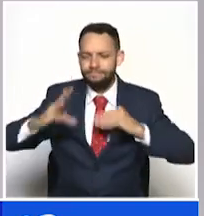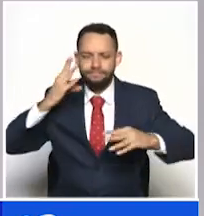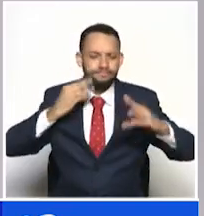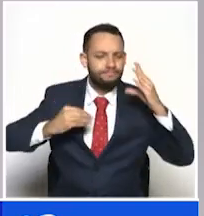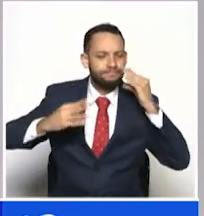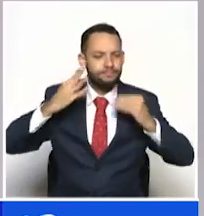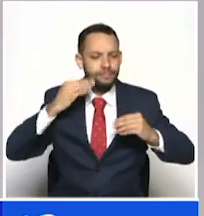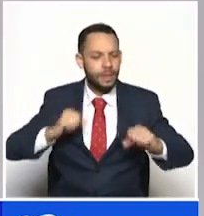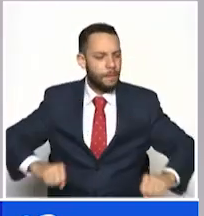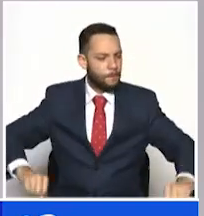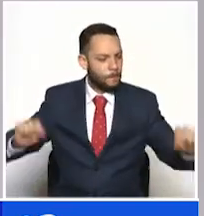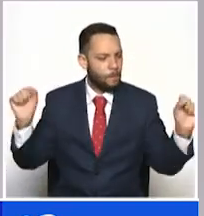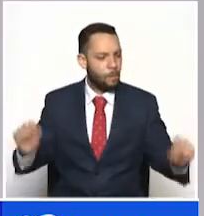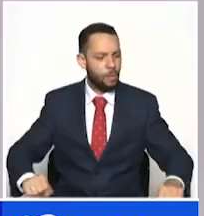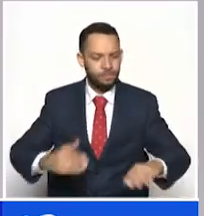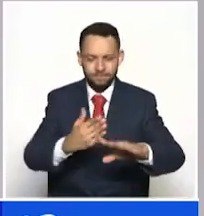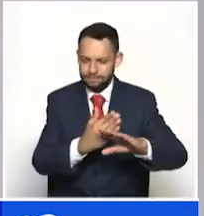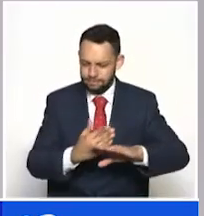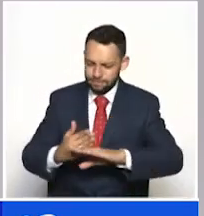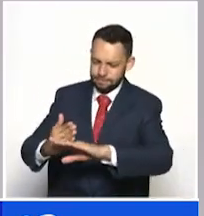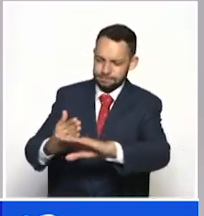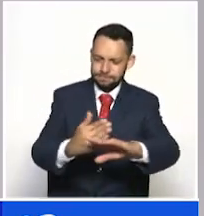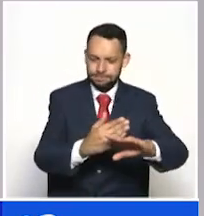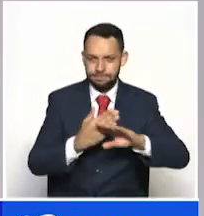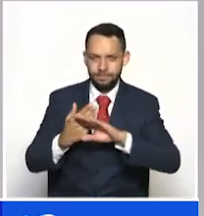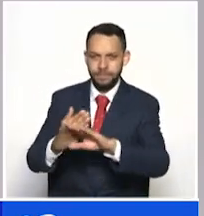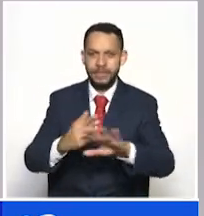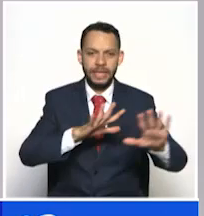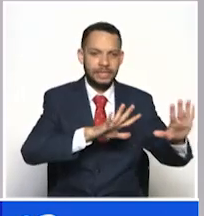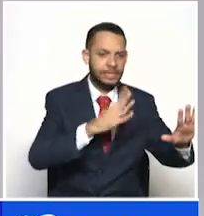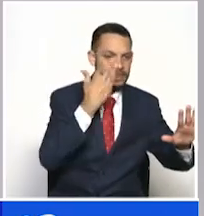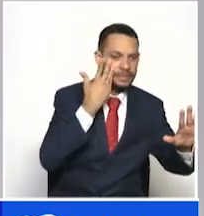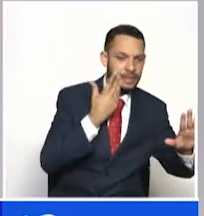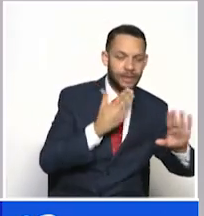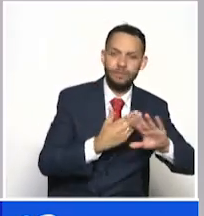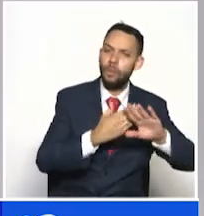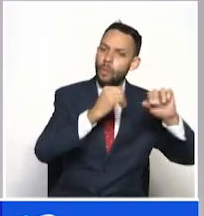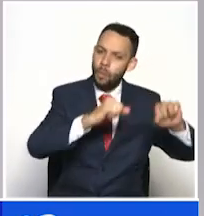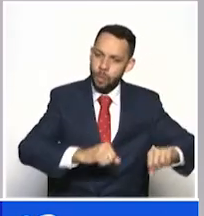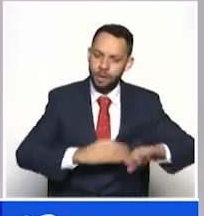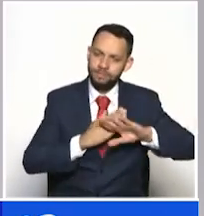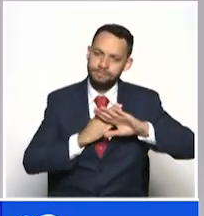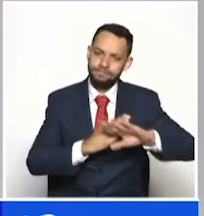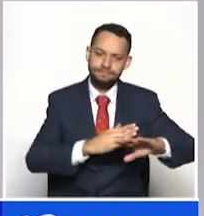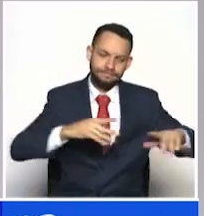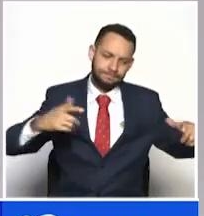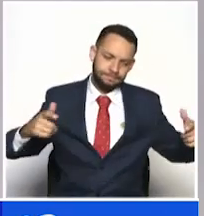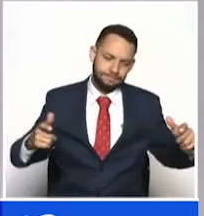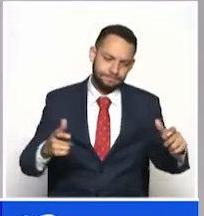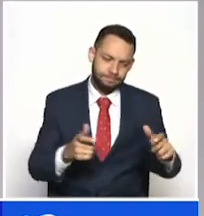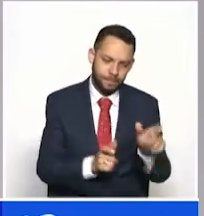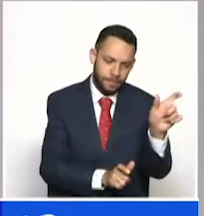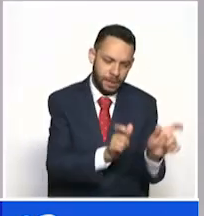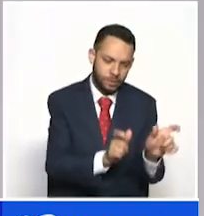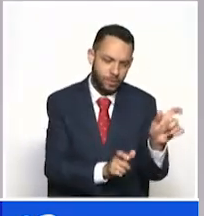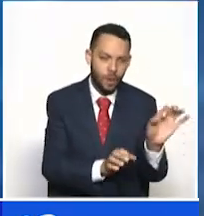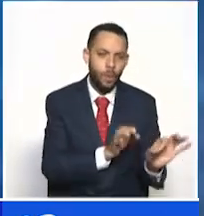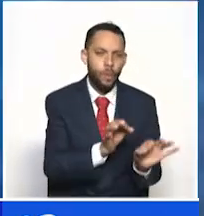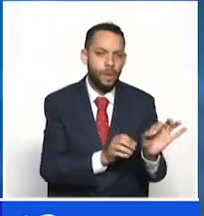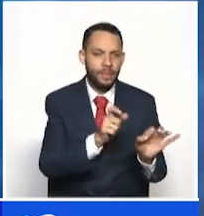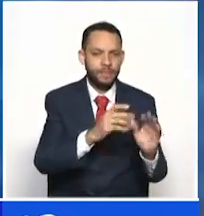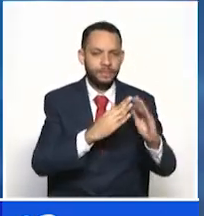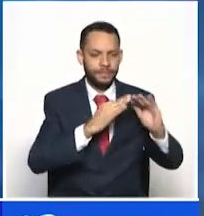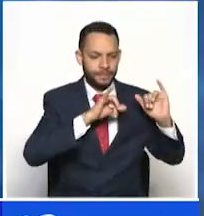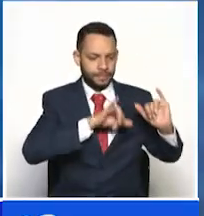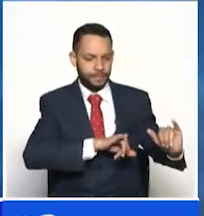si se hace un cerco, por lo menos de 10 días puede disminuir los contagios. Como